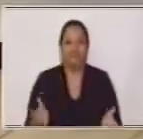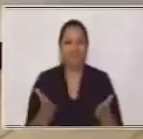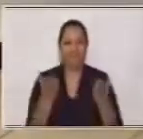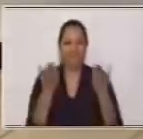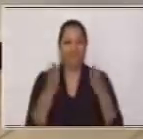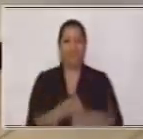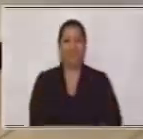adelante.